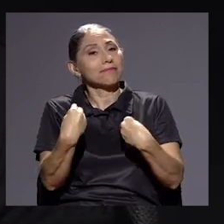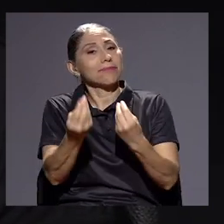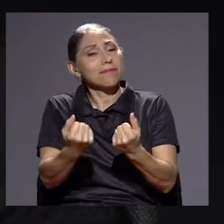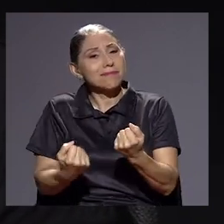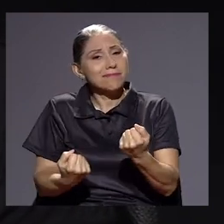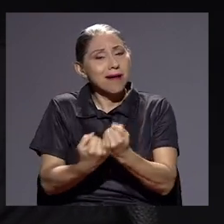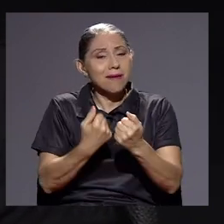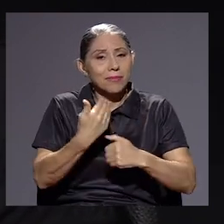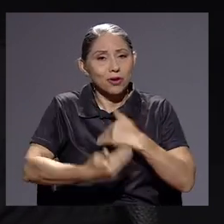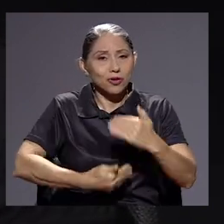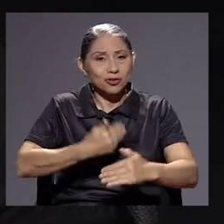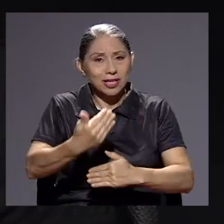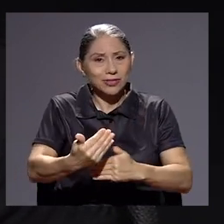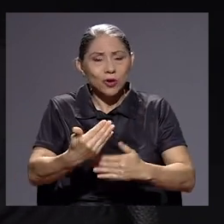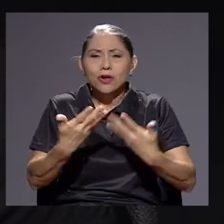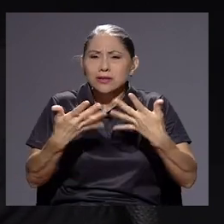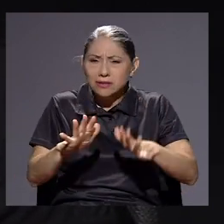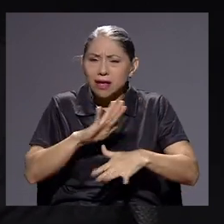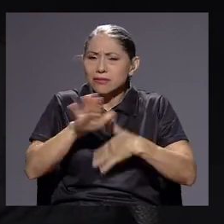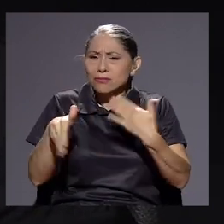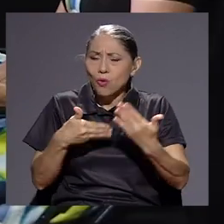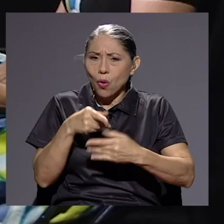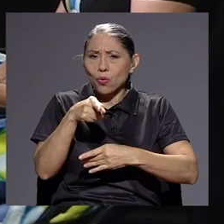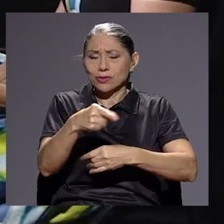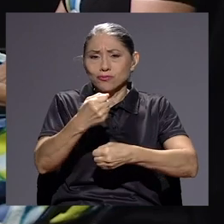Entonces, todo eso sí se está trabajando.